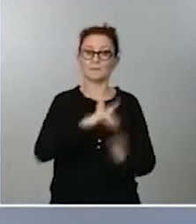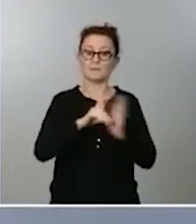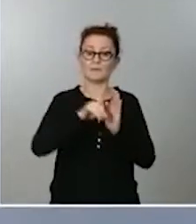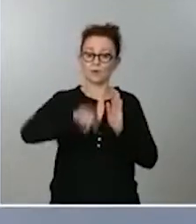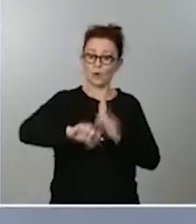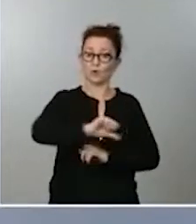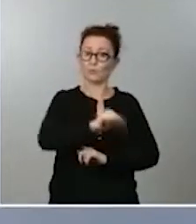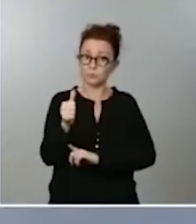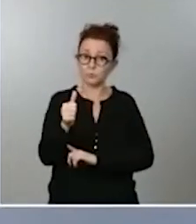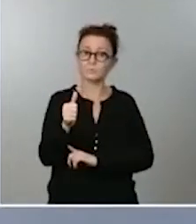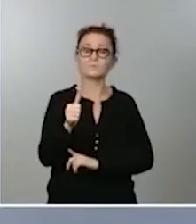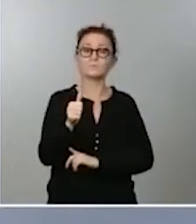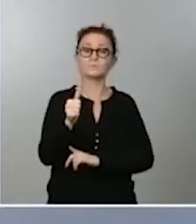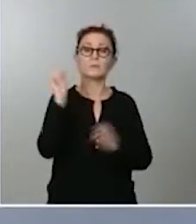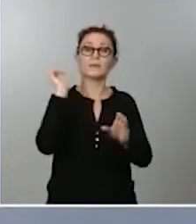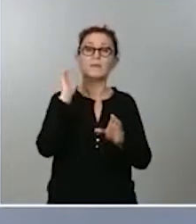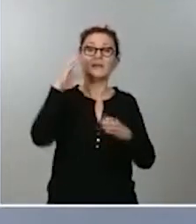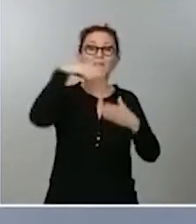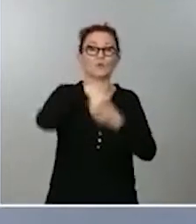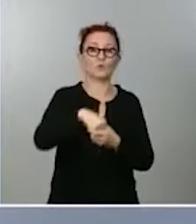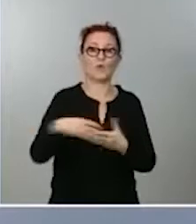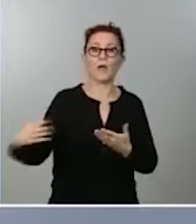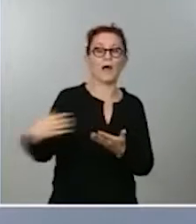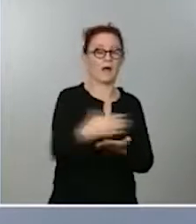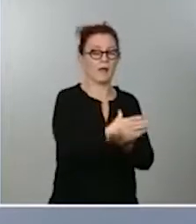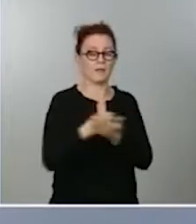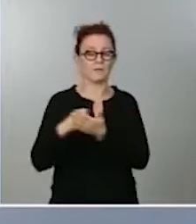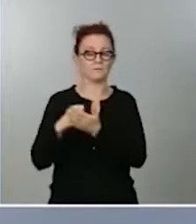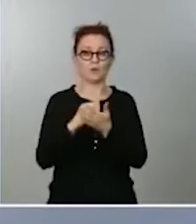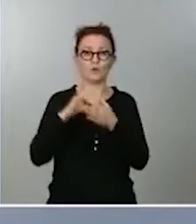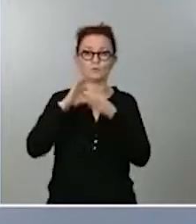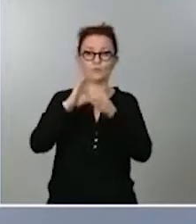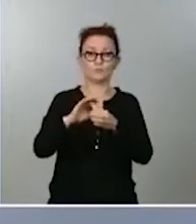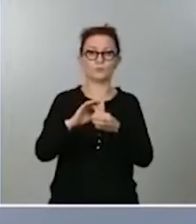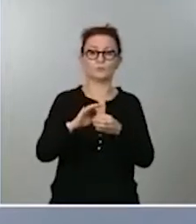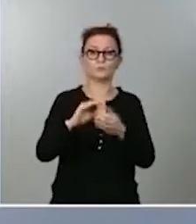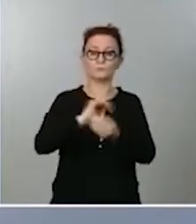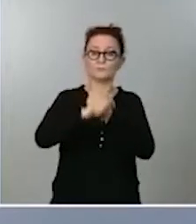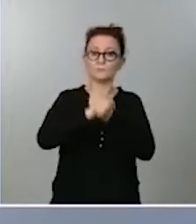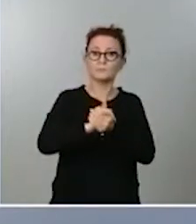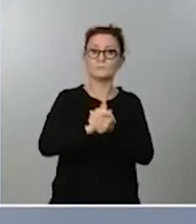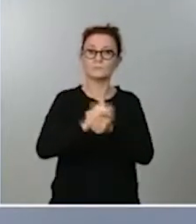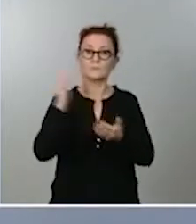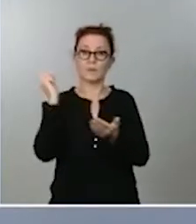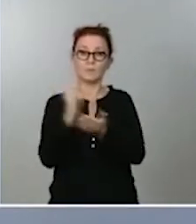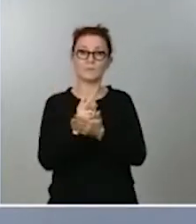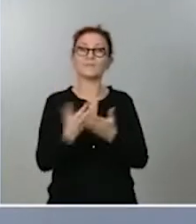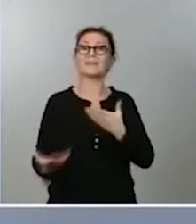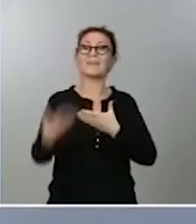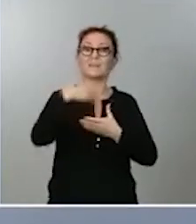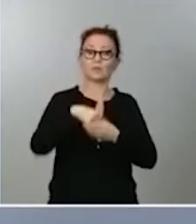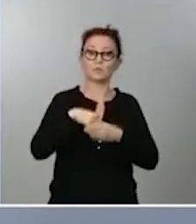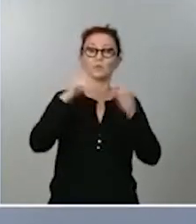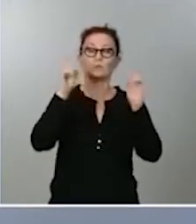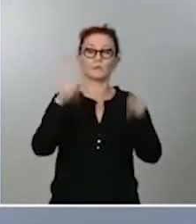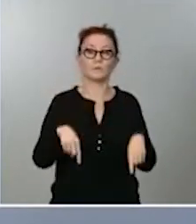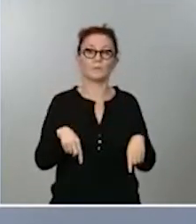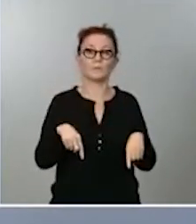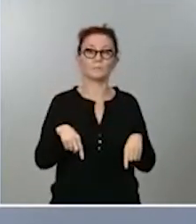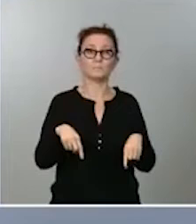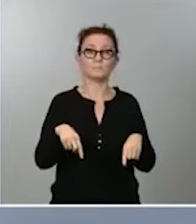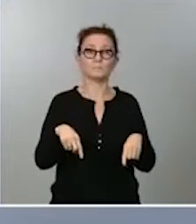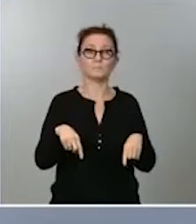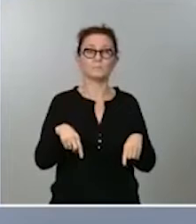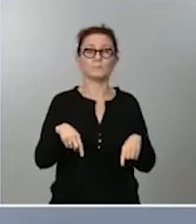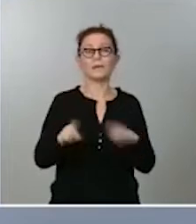todos los actores del ecosistema de los juegos de azar y de las apuestas. Eso significa que incluye también a lo que se llama, según la ley